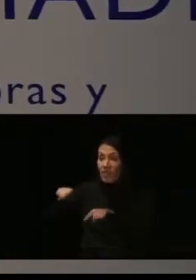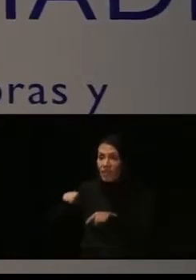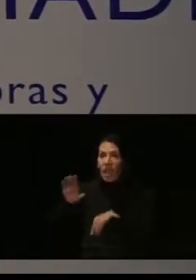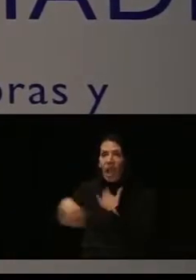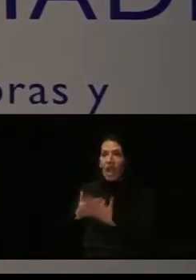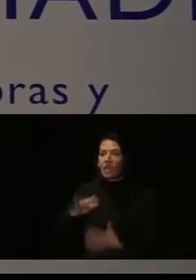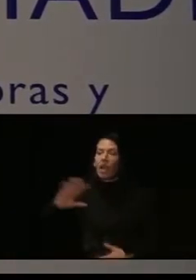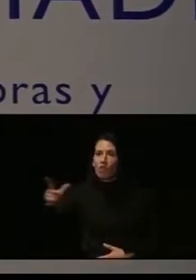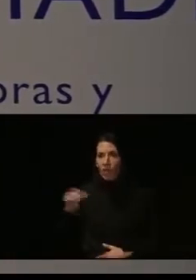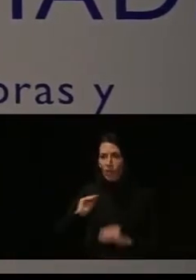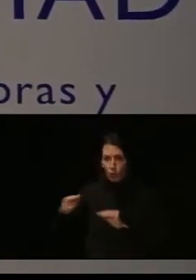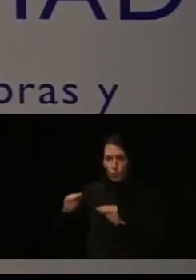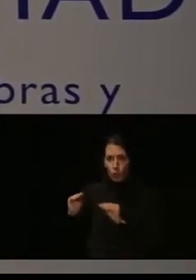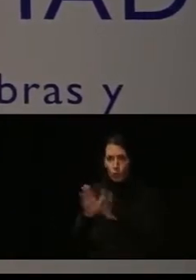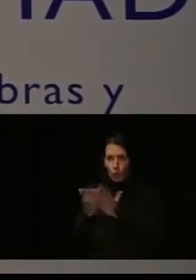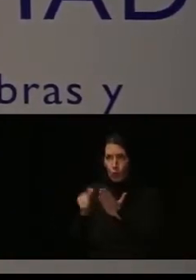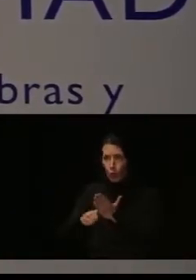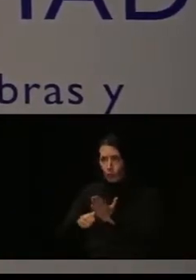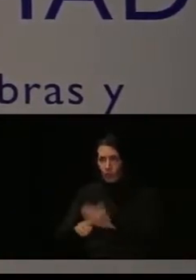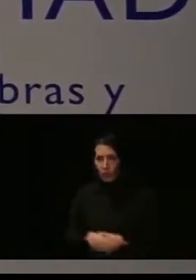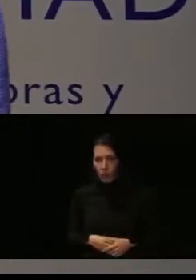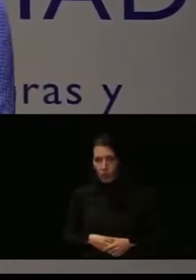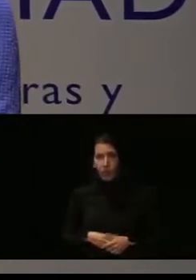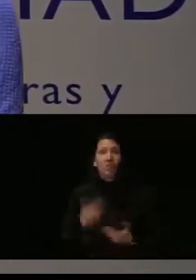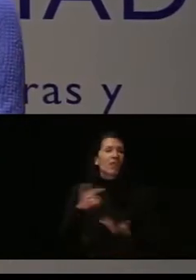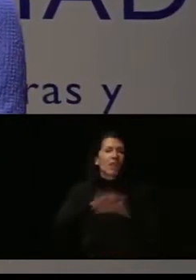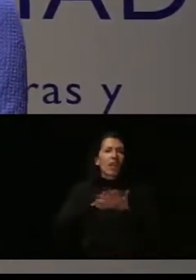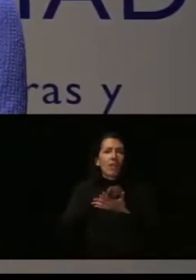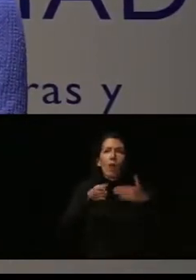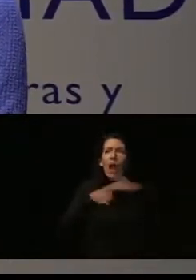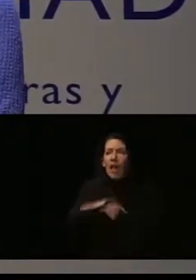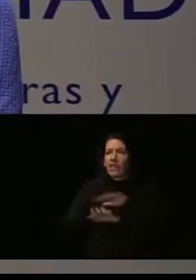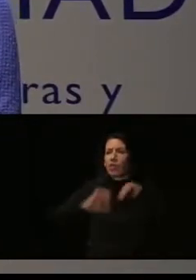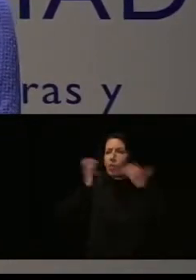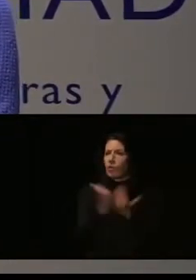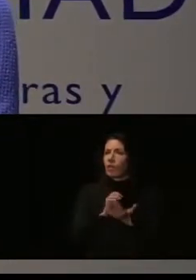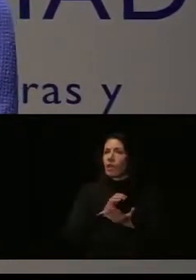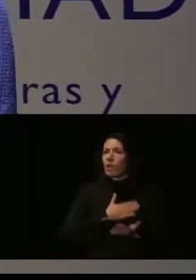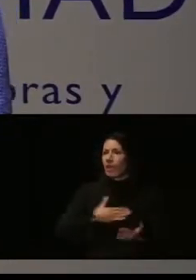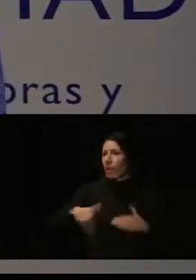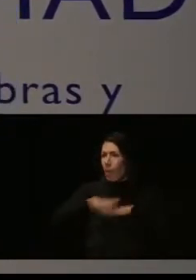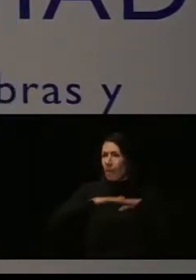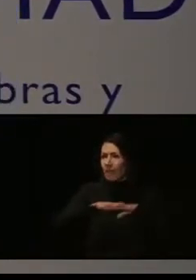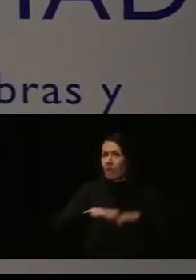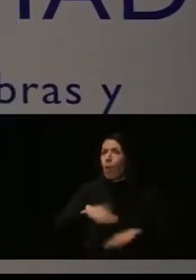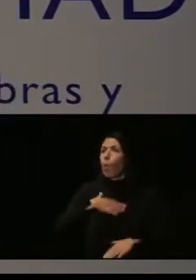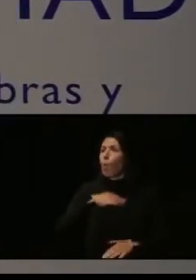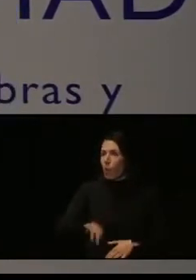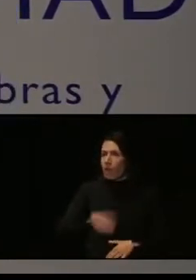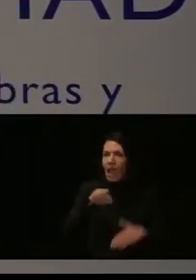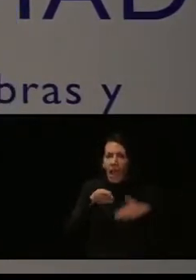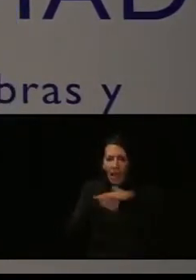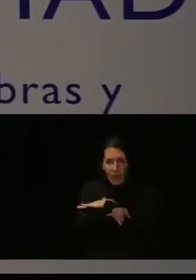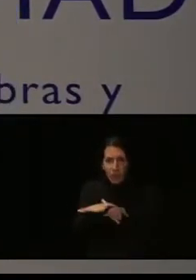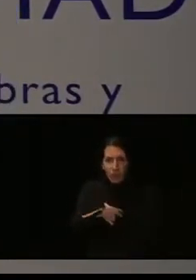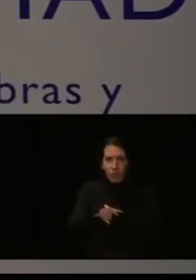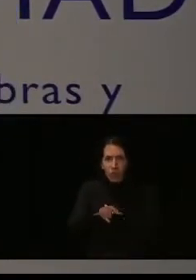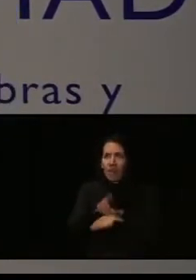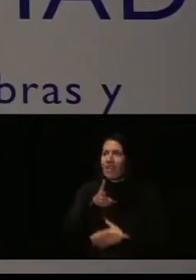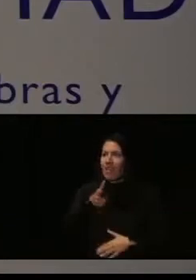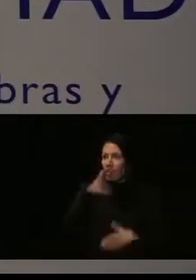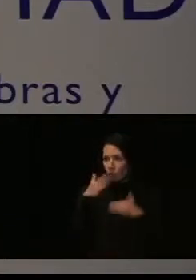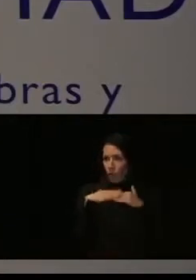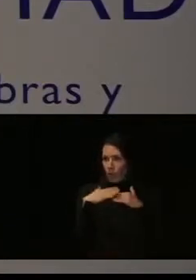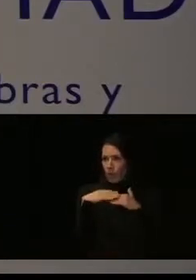retirado la documentación. Nosotras hablamos de accesibilidad universal desde lo básico, que es que puedan tener acceso a los derechos